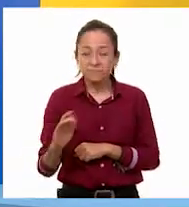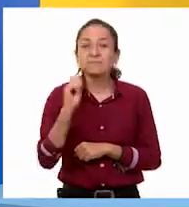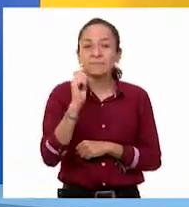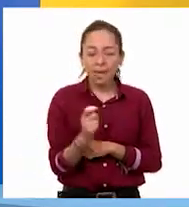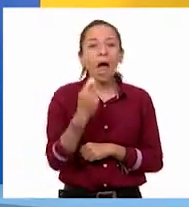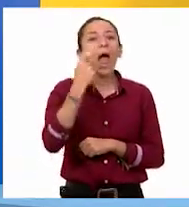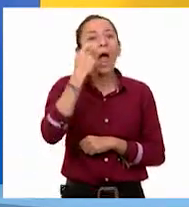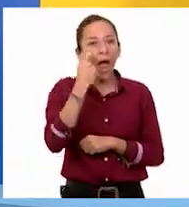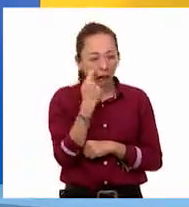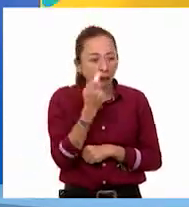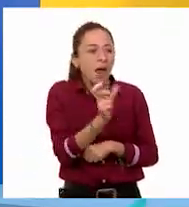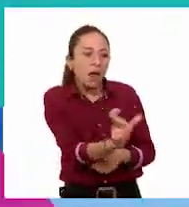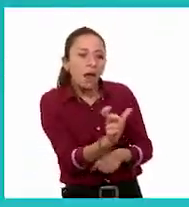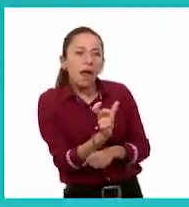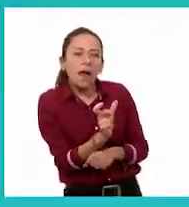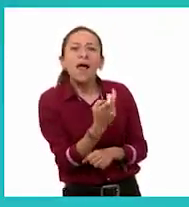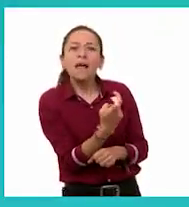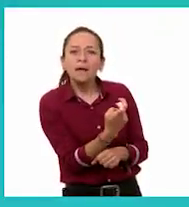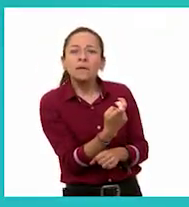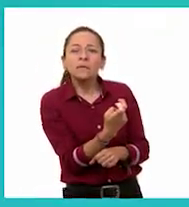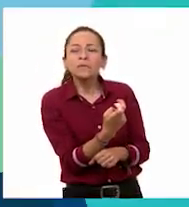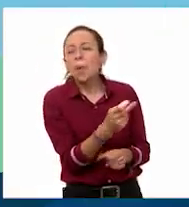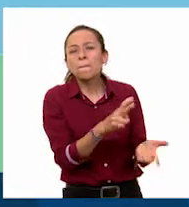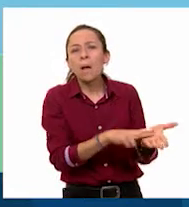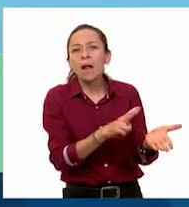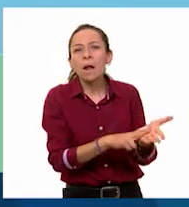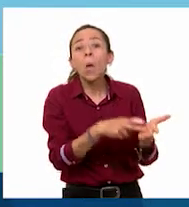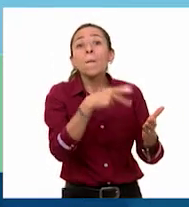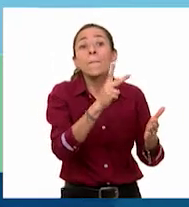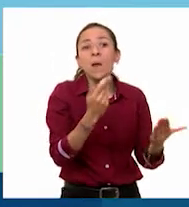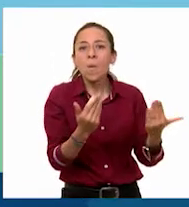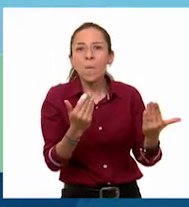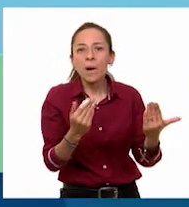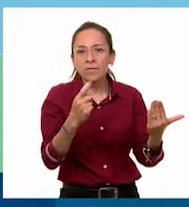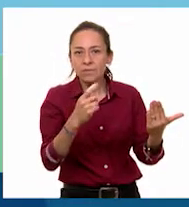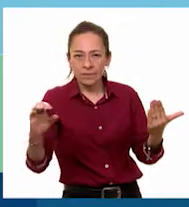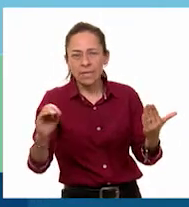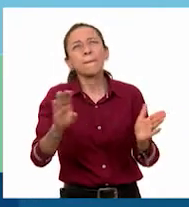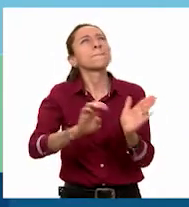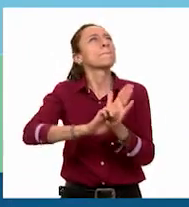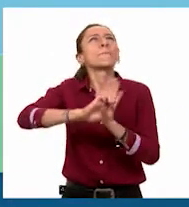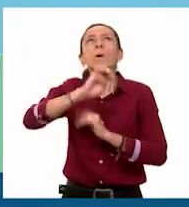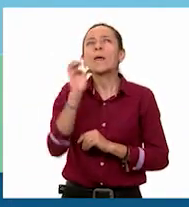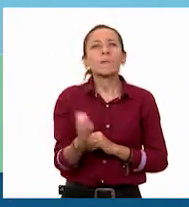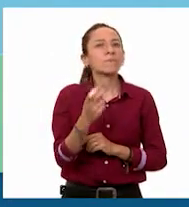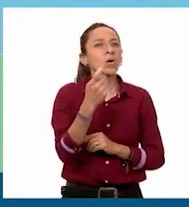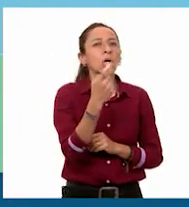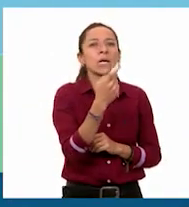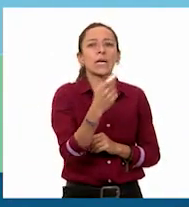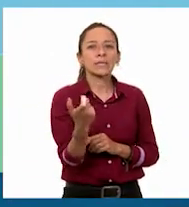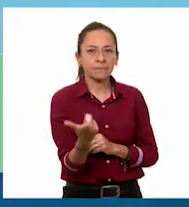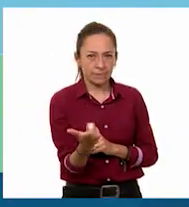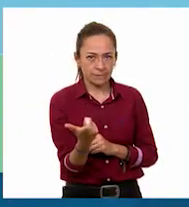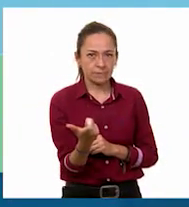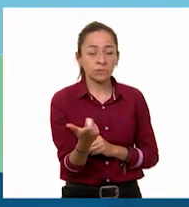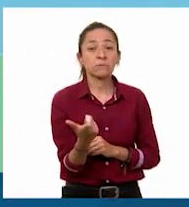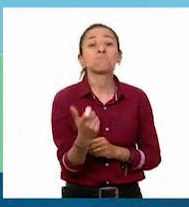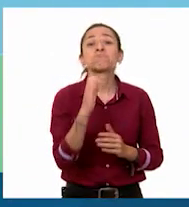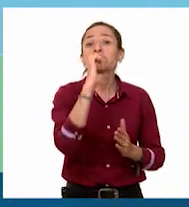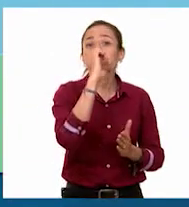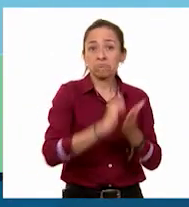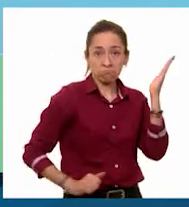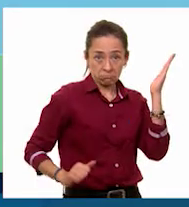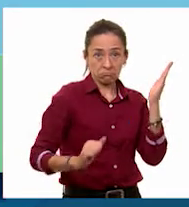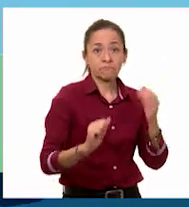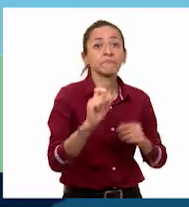de 100. Por ejemplo, cuando se dice que de cada 100 pesos te van a descontar 20 pesos, o bien que